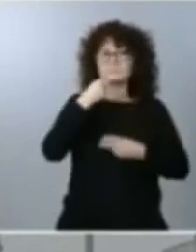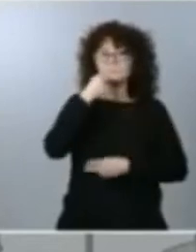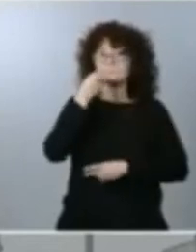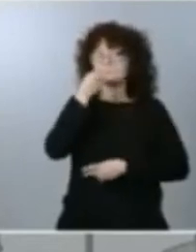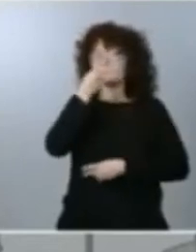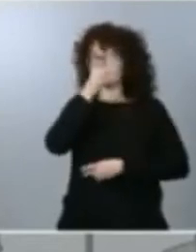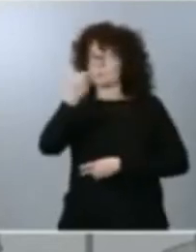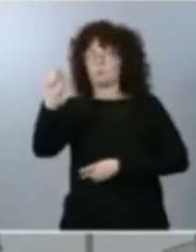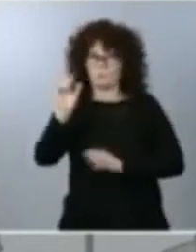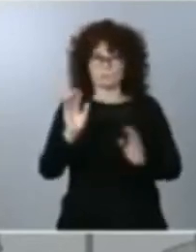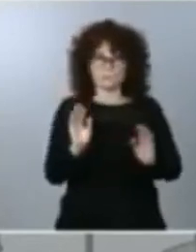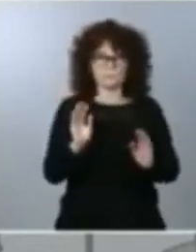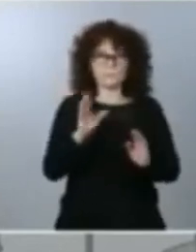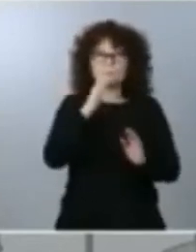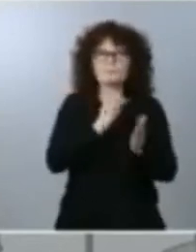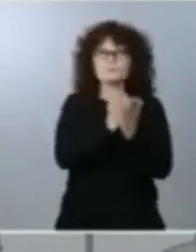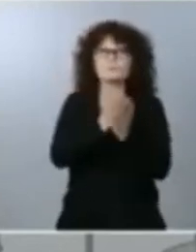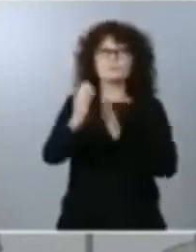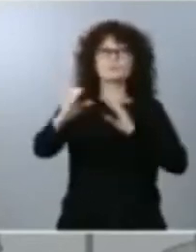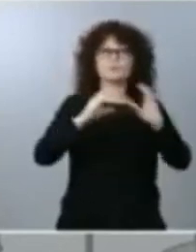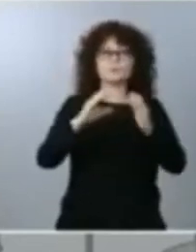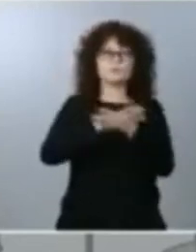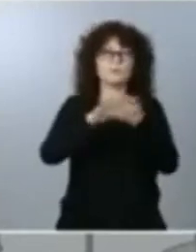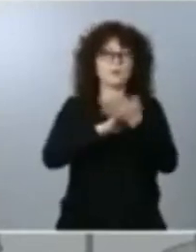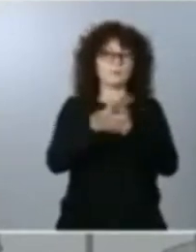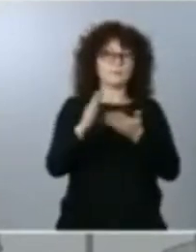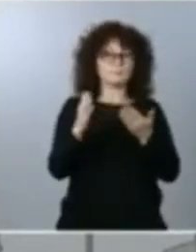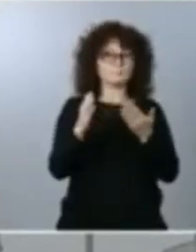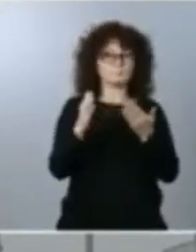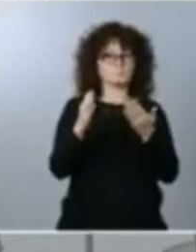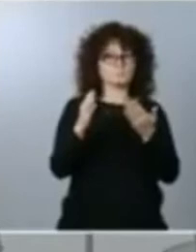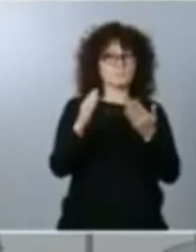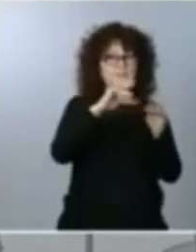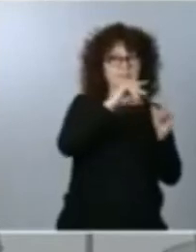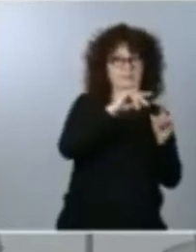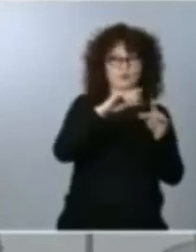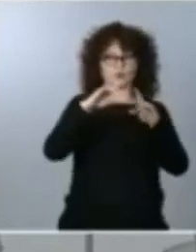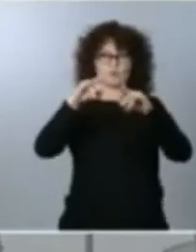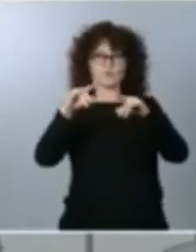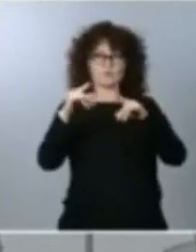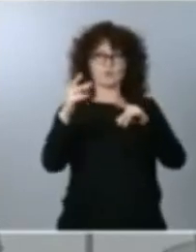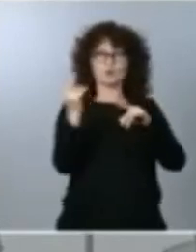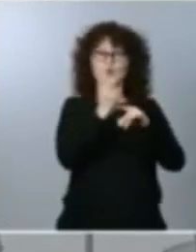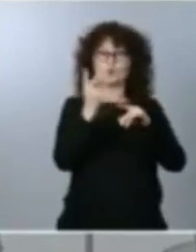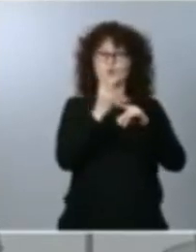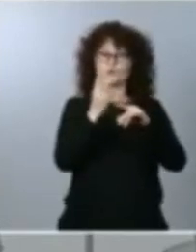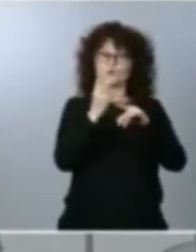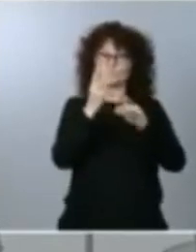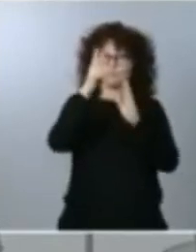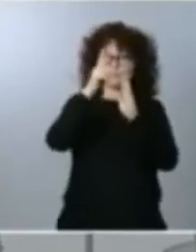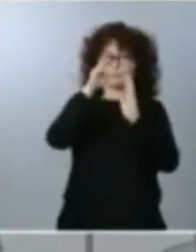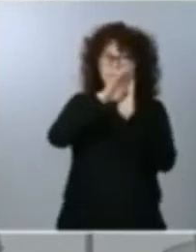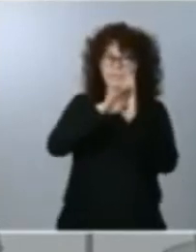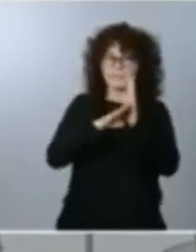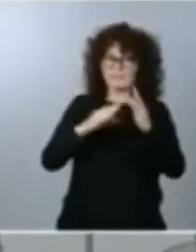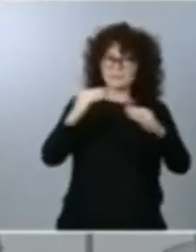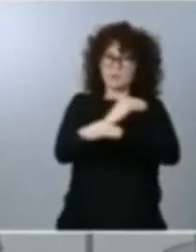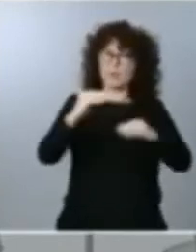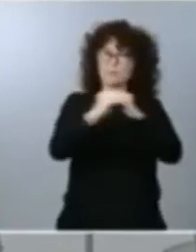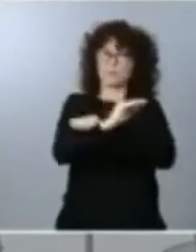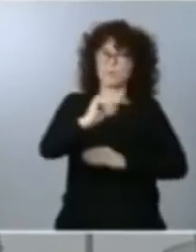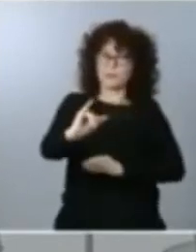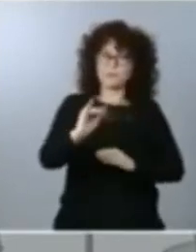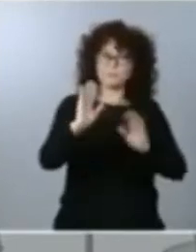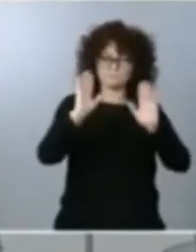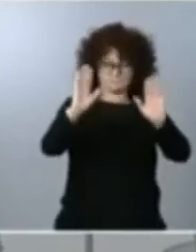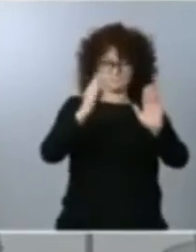de que hay una discrepancia entre las medidas de un territorio a otro pero cuando vemos exactamente cuáles son las medidas que se toman en un